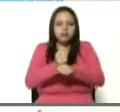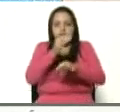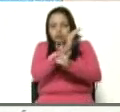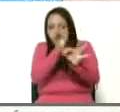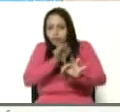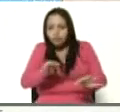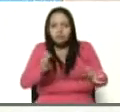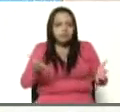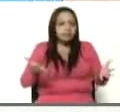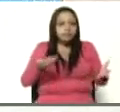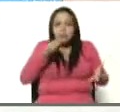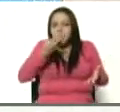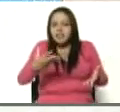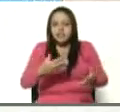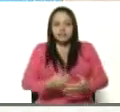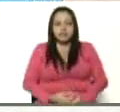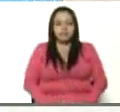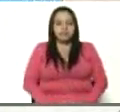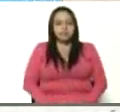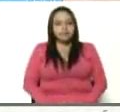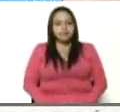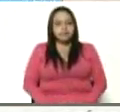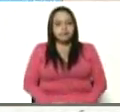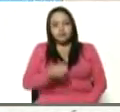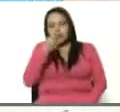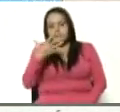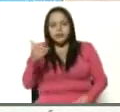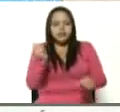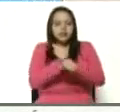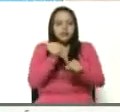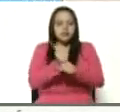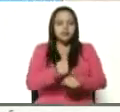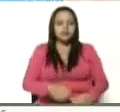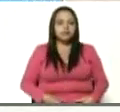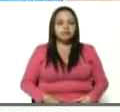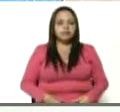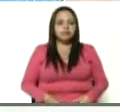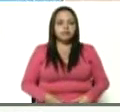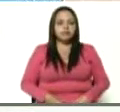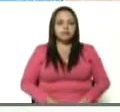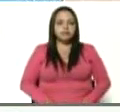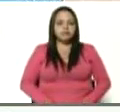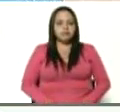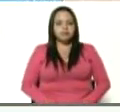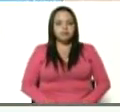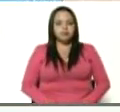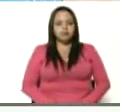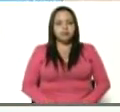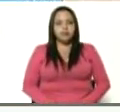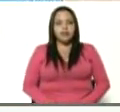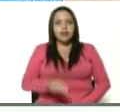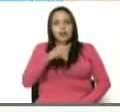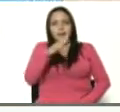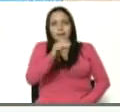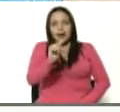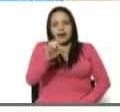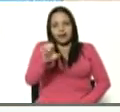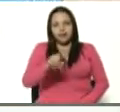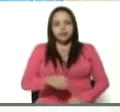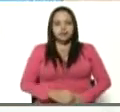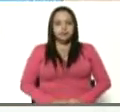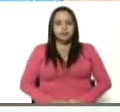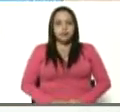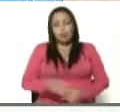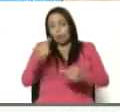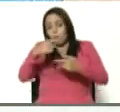hermosa. Hermosa. El PAE, entre tantos